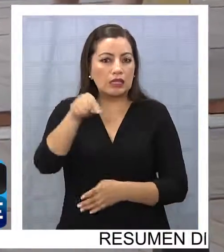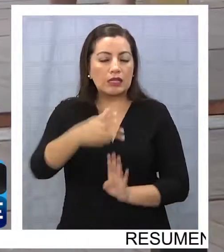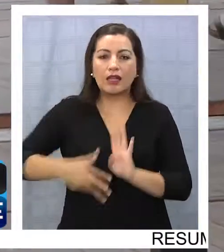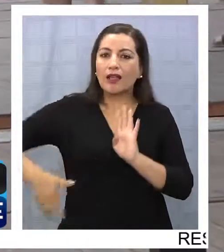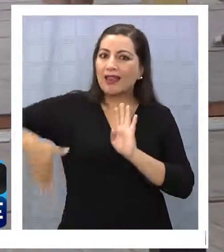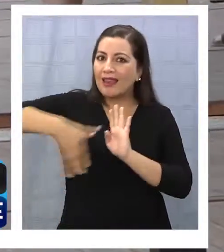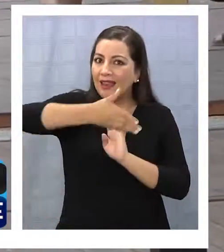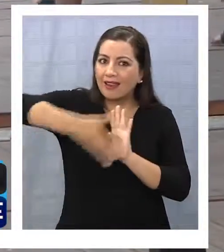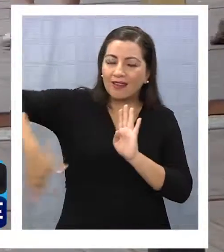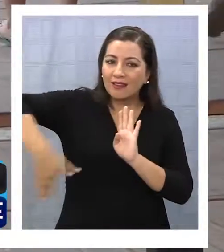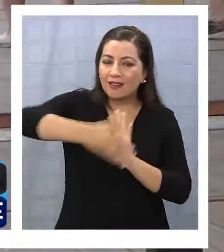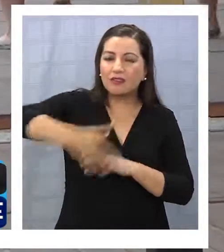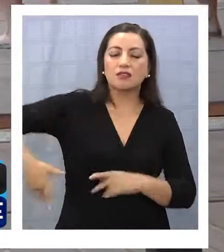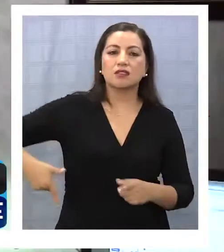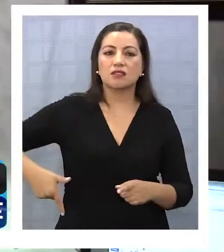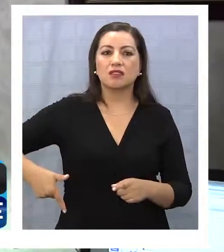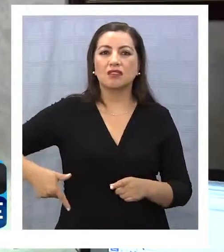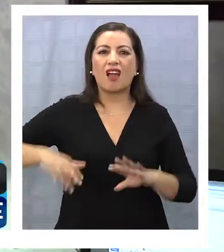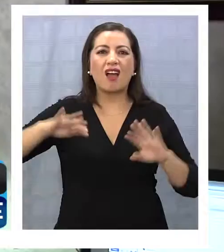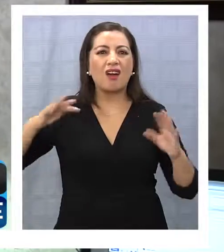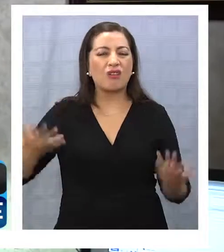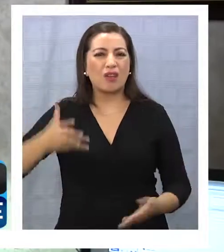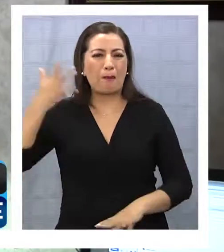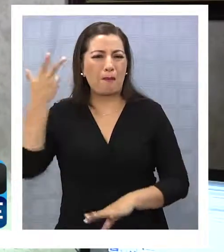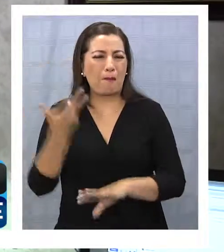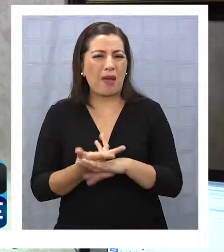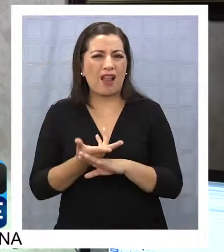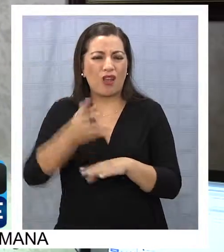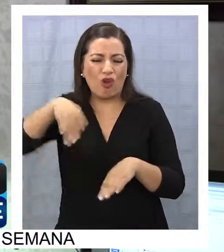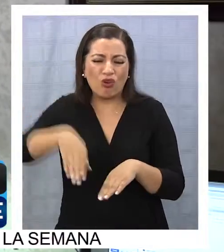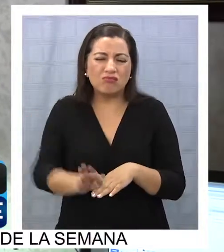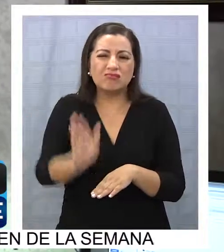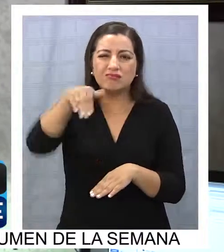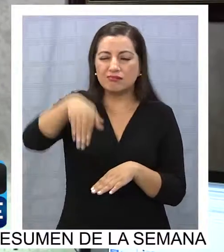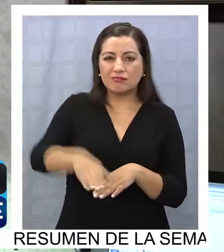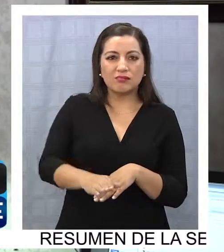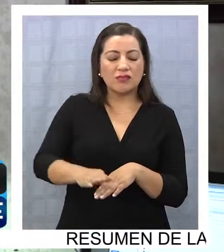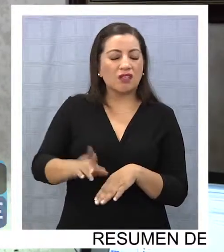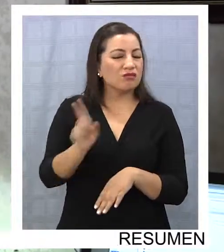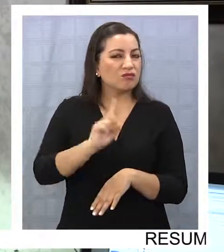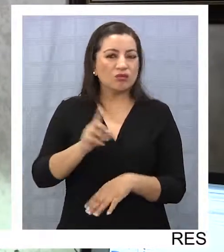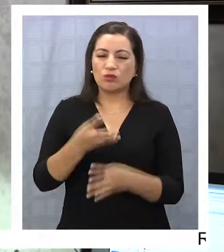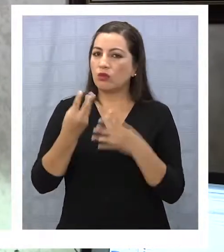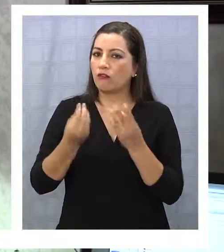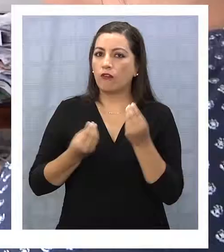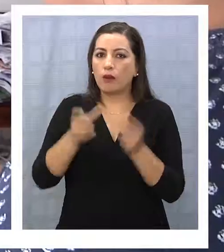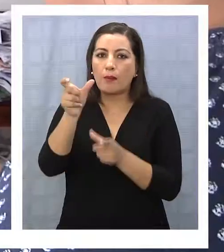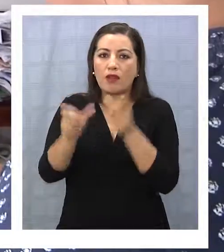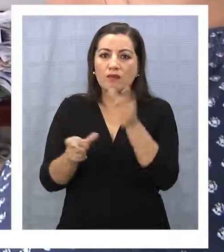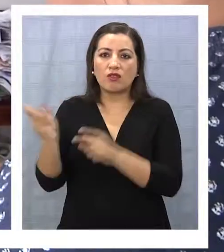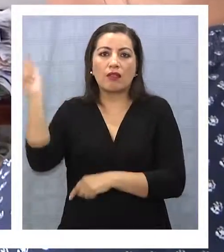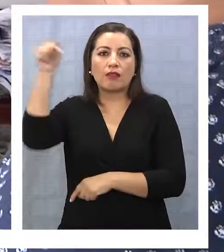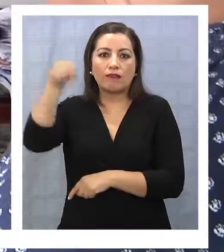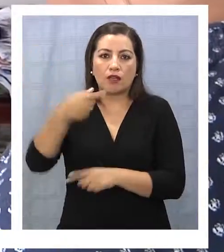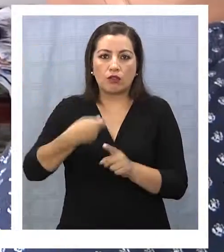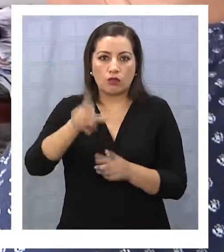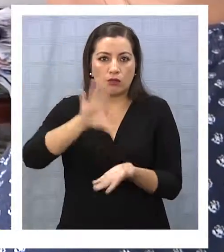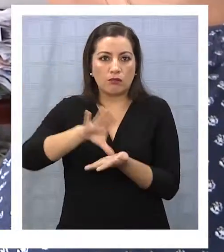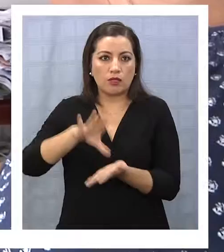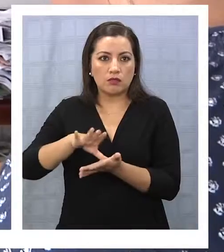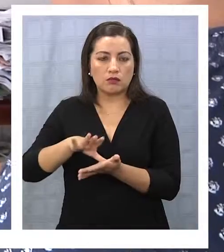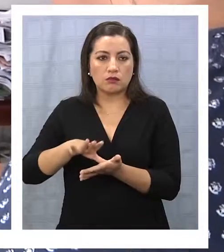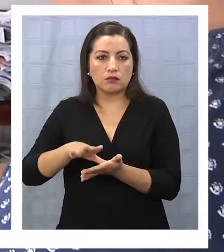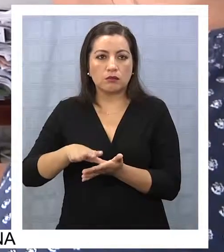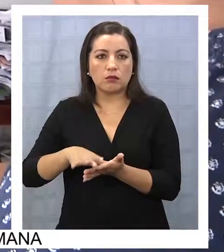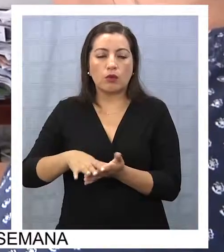la calzada, esté deteriorada, esté con hoyo y todo, no es bueno para la gente turista. Varios meses son los que